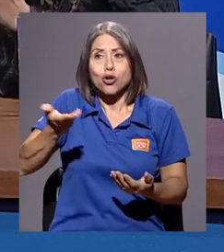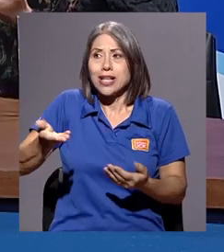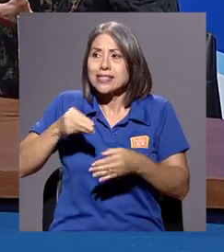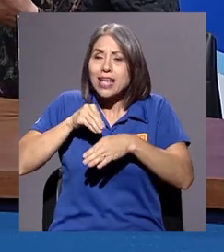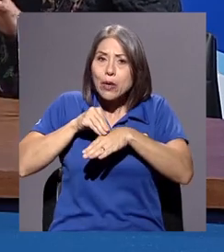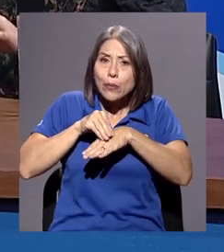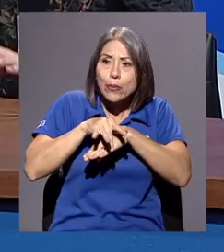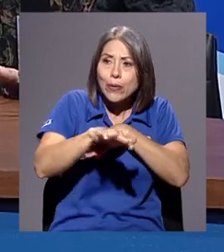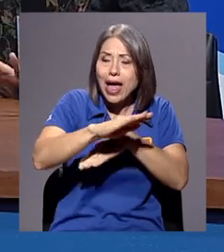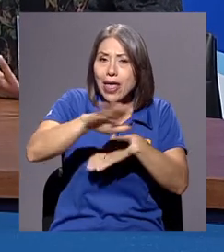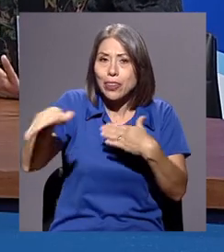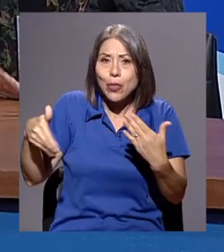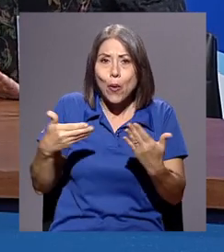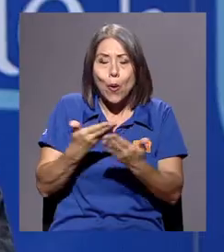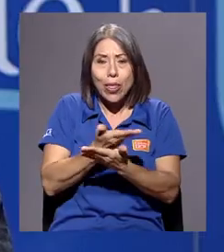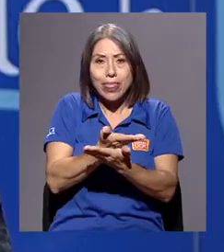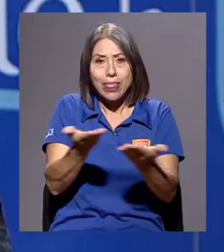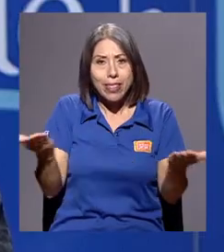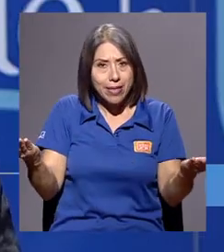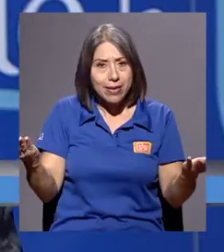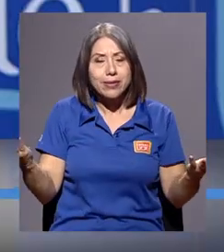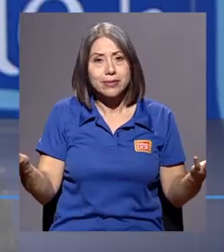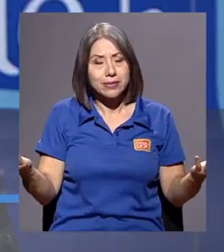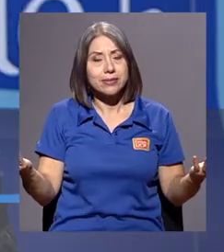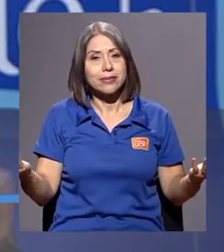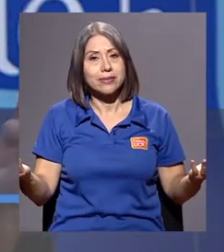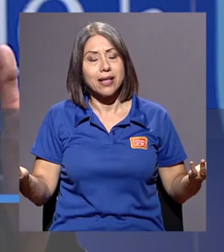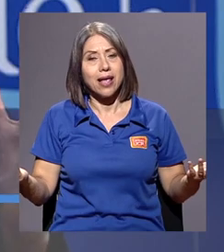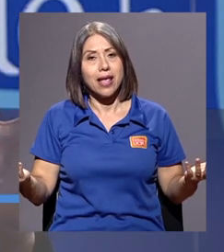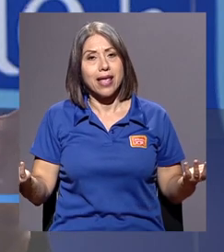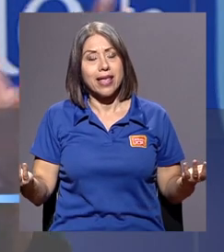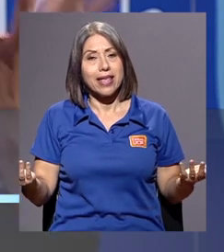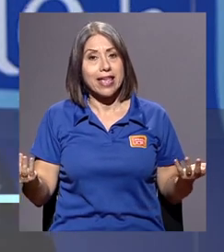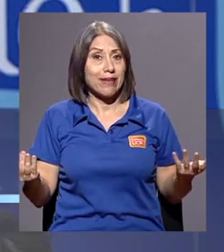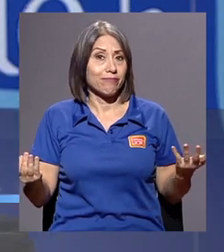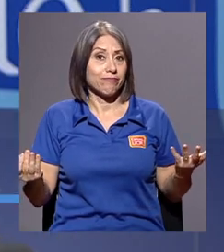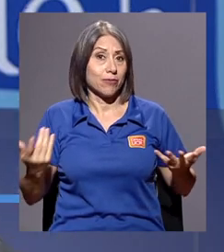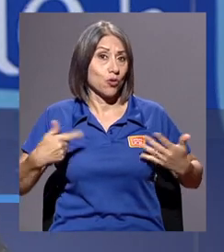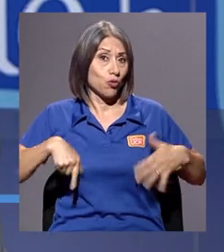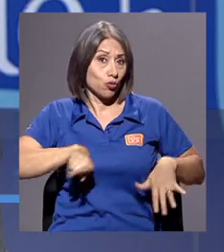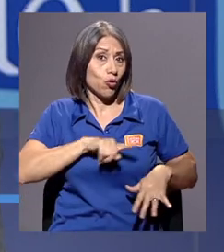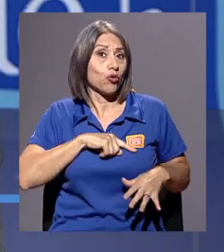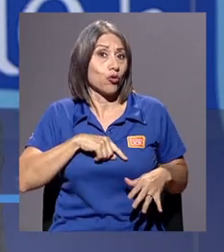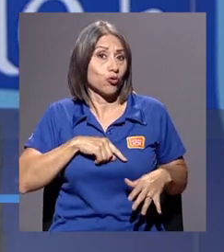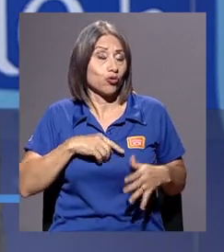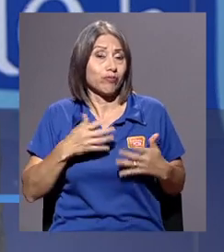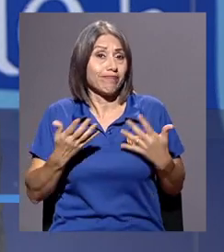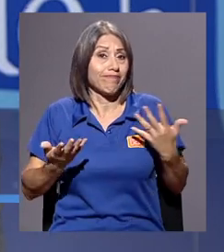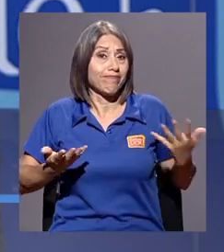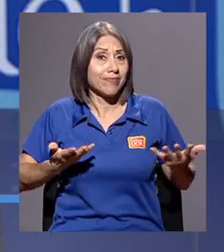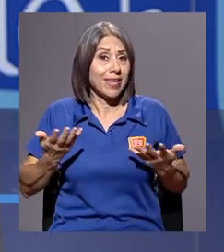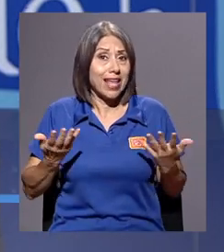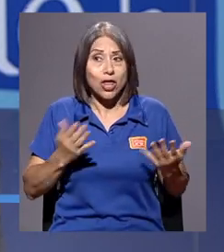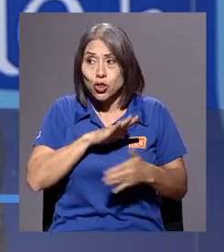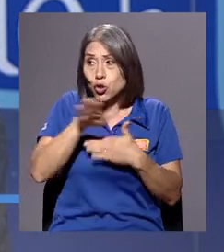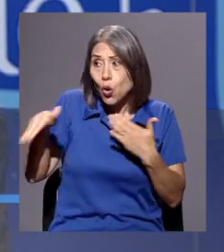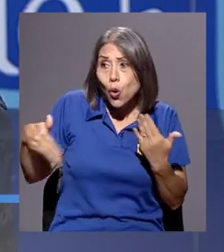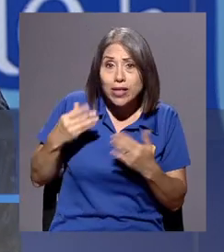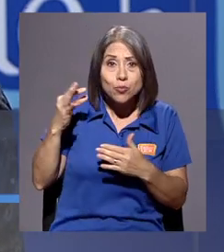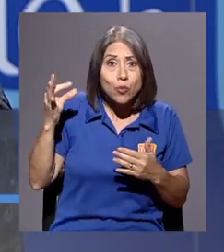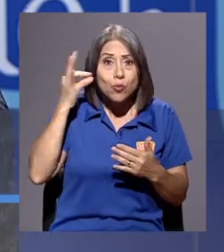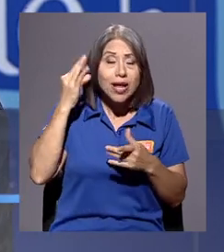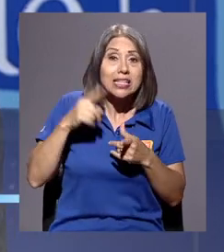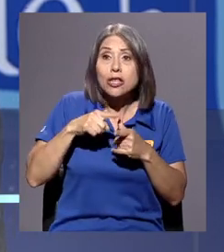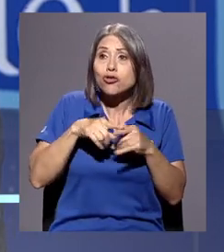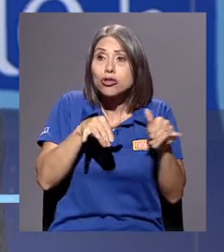atraviesan a todas, que a fin de cuentas terminamos coincidiendo, ¿verdad? Porque todas